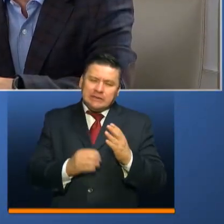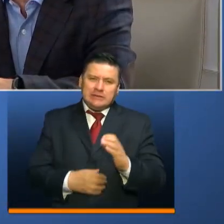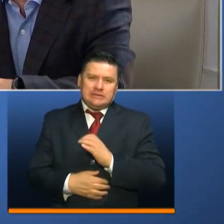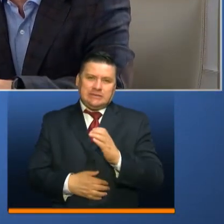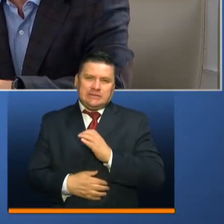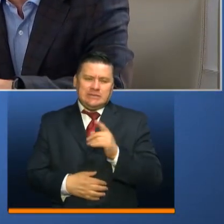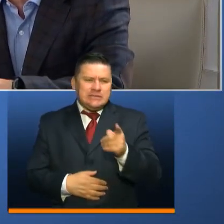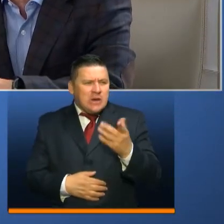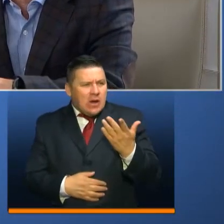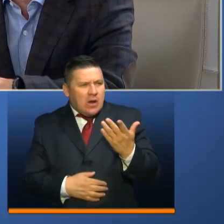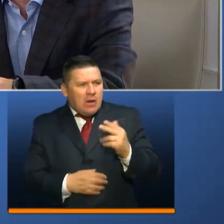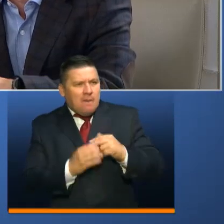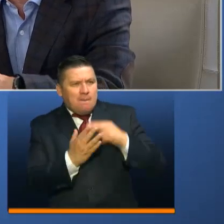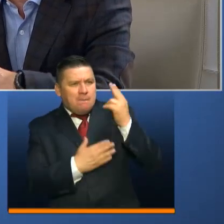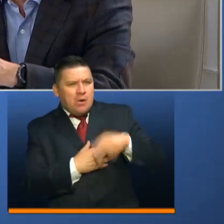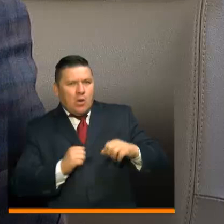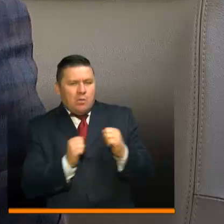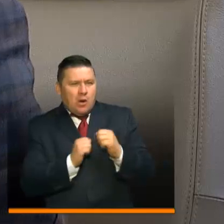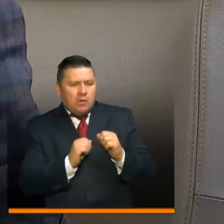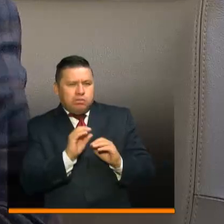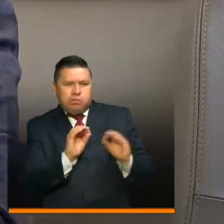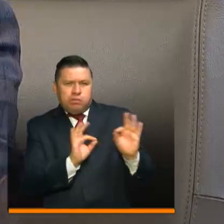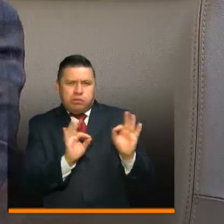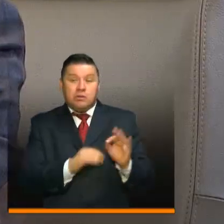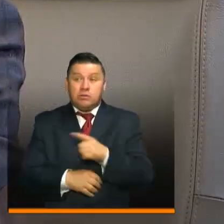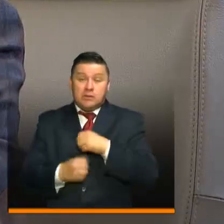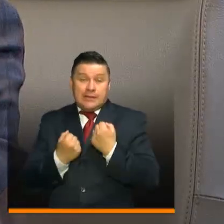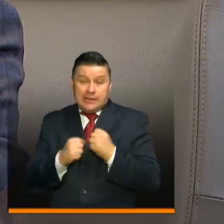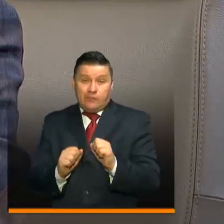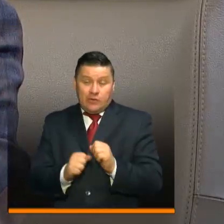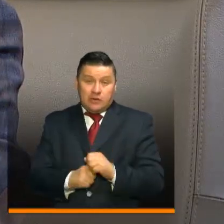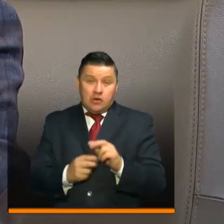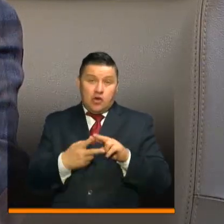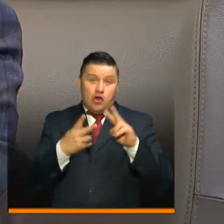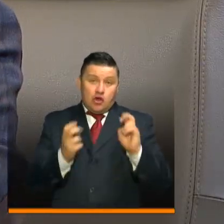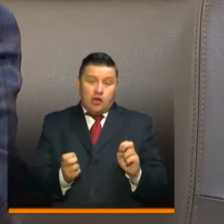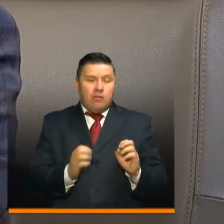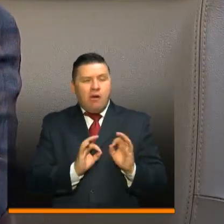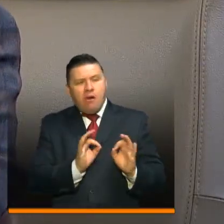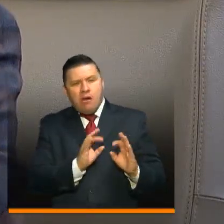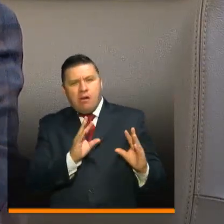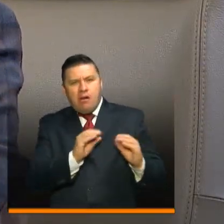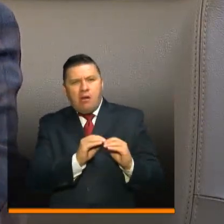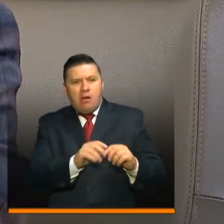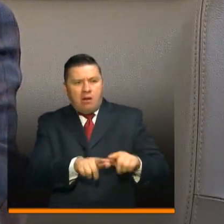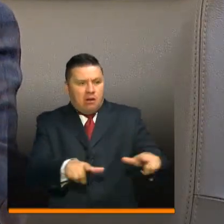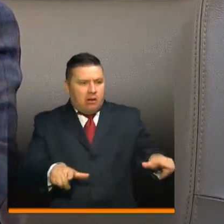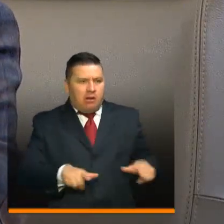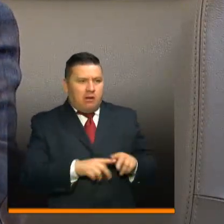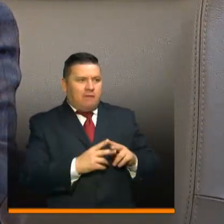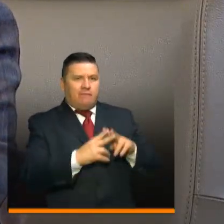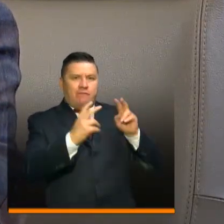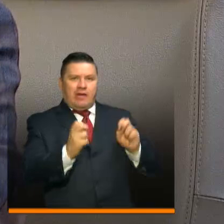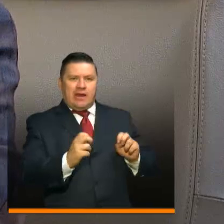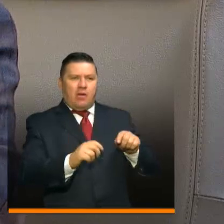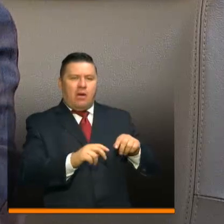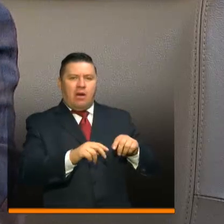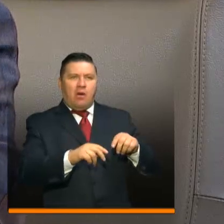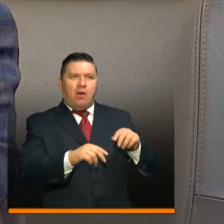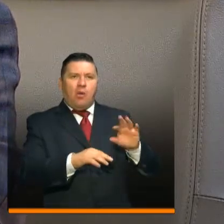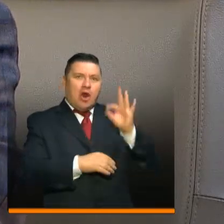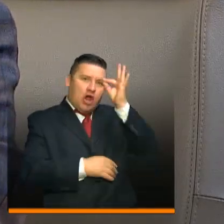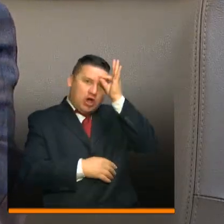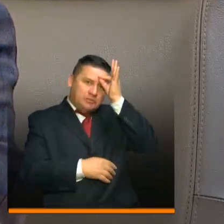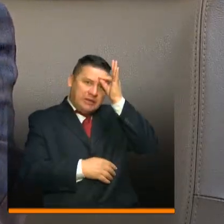características de este proyecto en Bogotá. Estamos haciendo un esfuerzo con Corferias para lograr dotar ese centro ferial como un gran